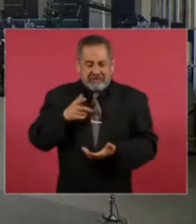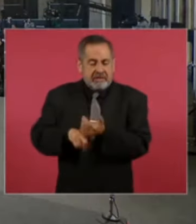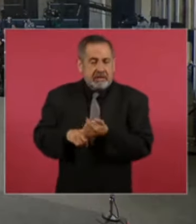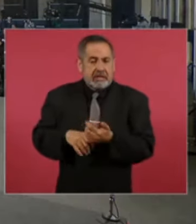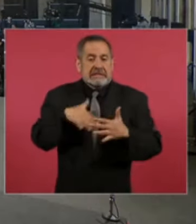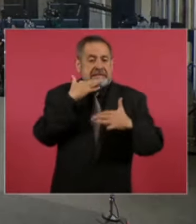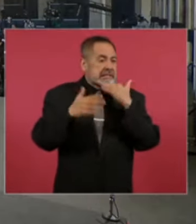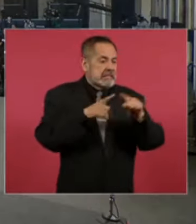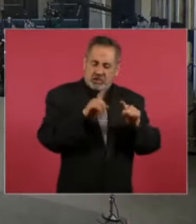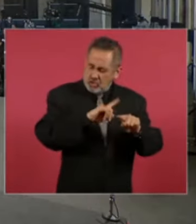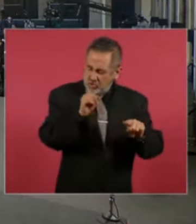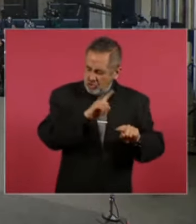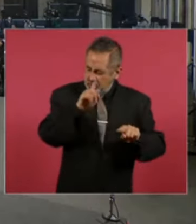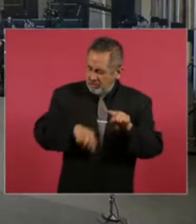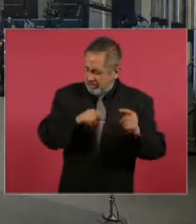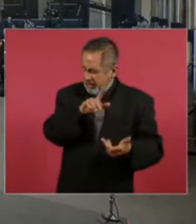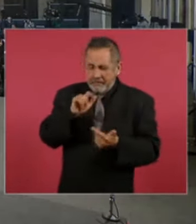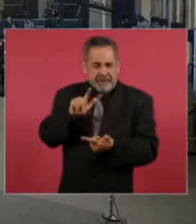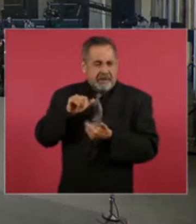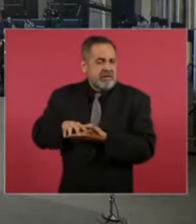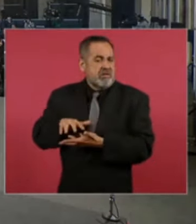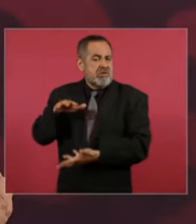finanzas públicas sanas fuertes